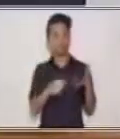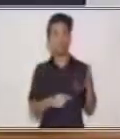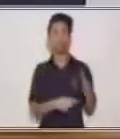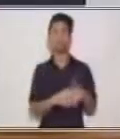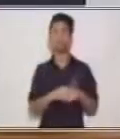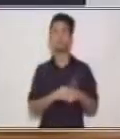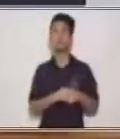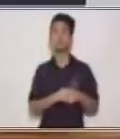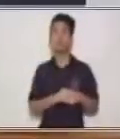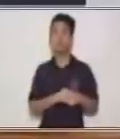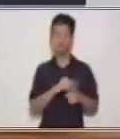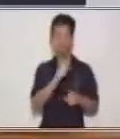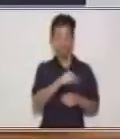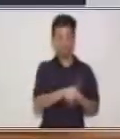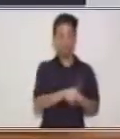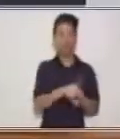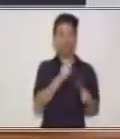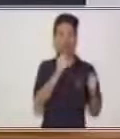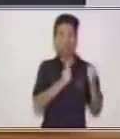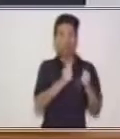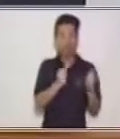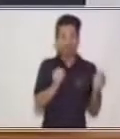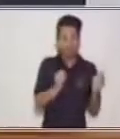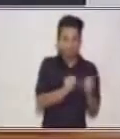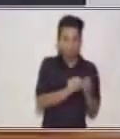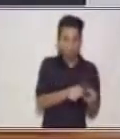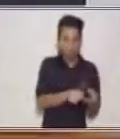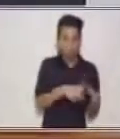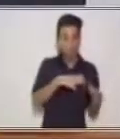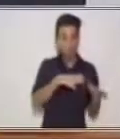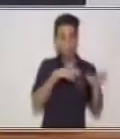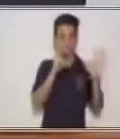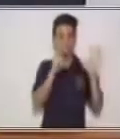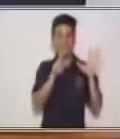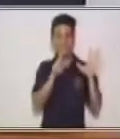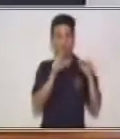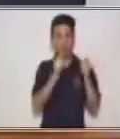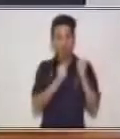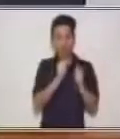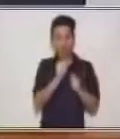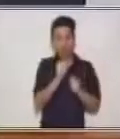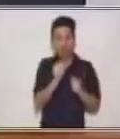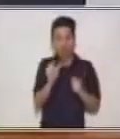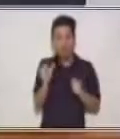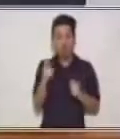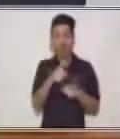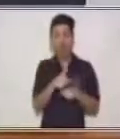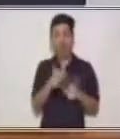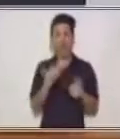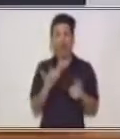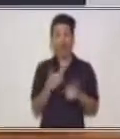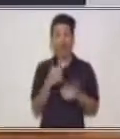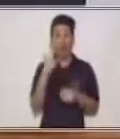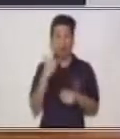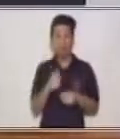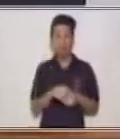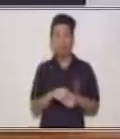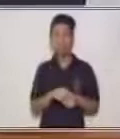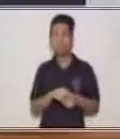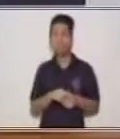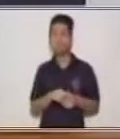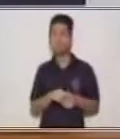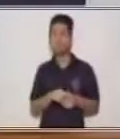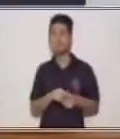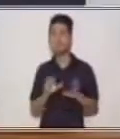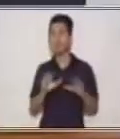Muy bien. En el conjunto de los carros pequeños hay 7 elementos. ¿En qué conjunto hay más elementos?